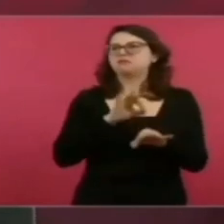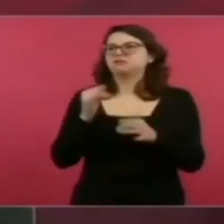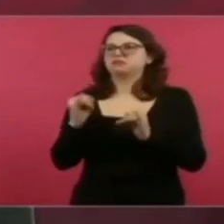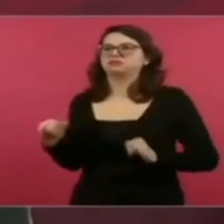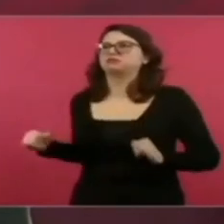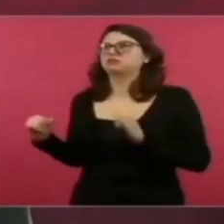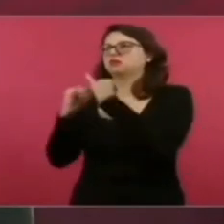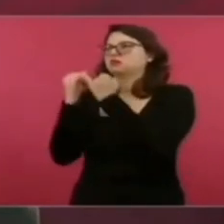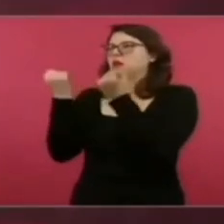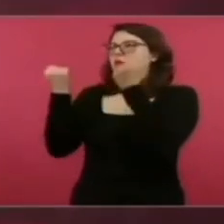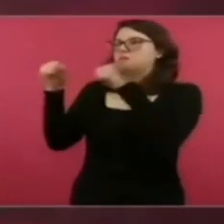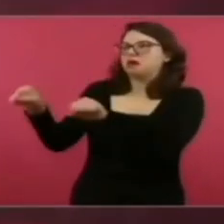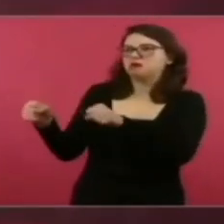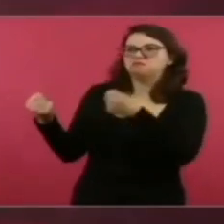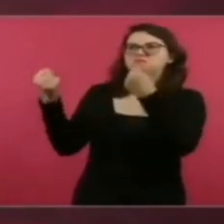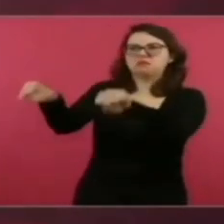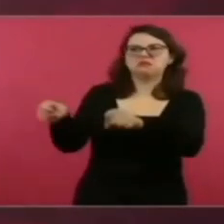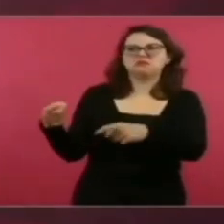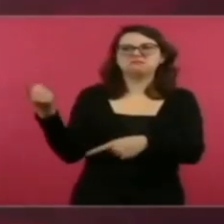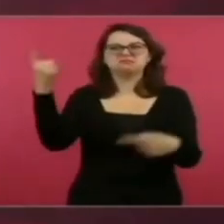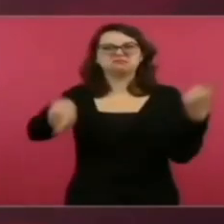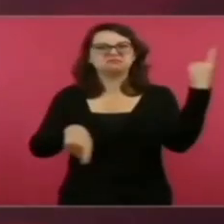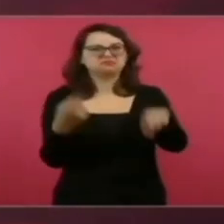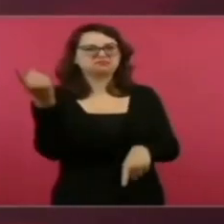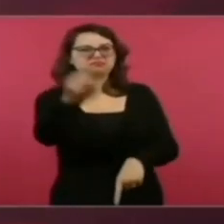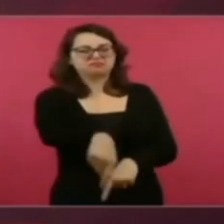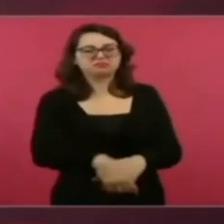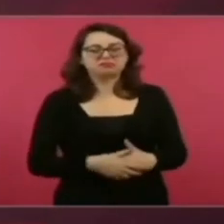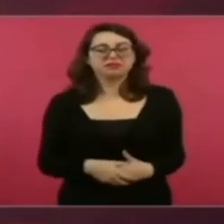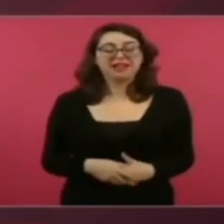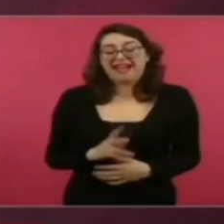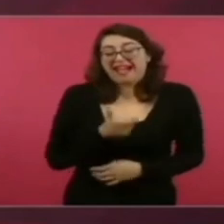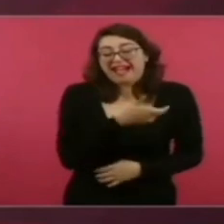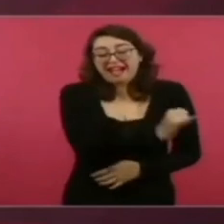democráticos en la historia de nuestro país.